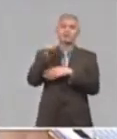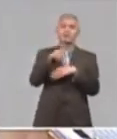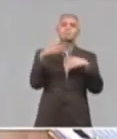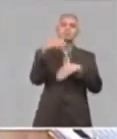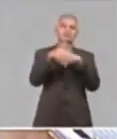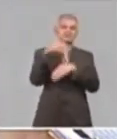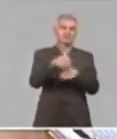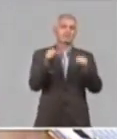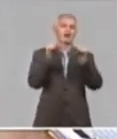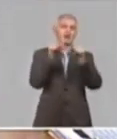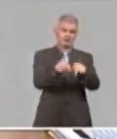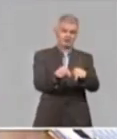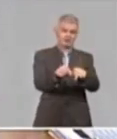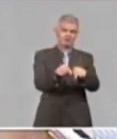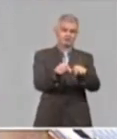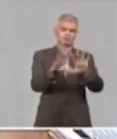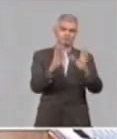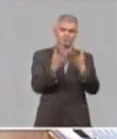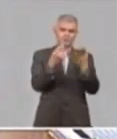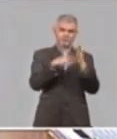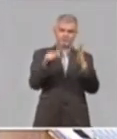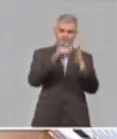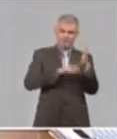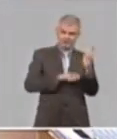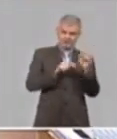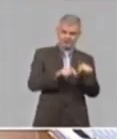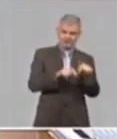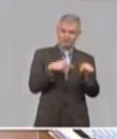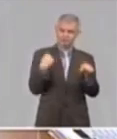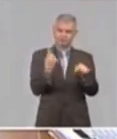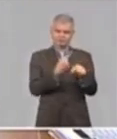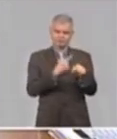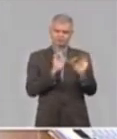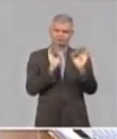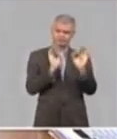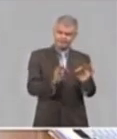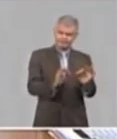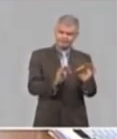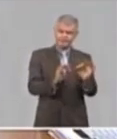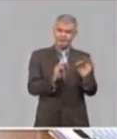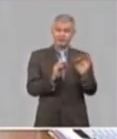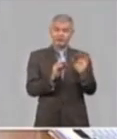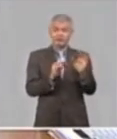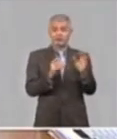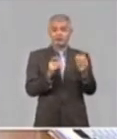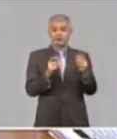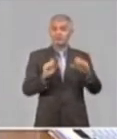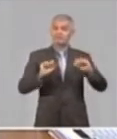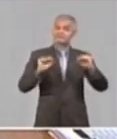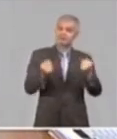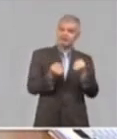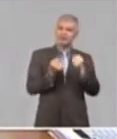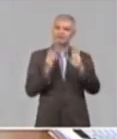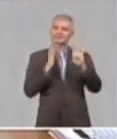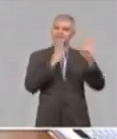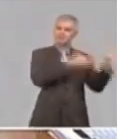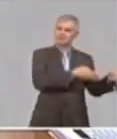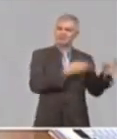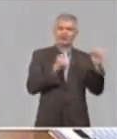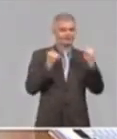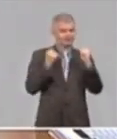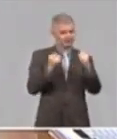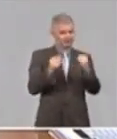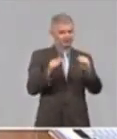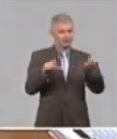construyendo. Aplicando una disciplina fuerte en el cumplimiento de todas las indicaciones que ha dado el